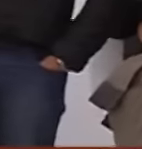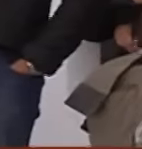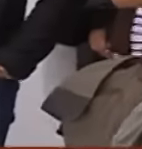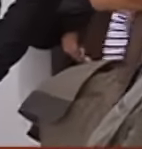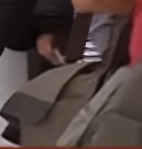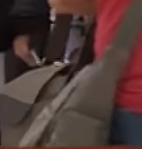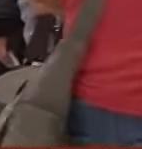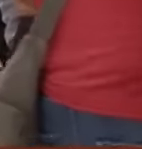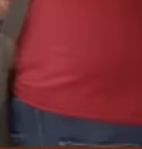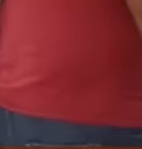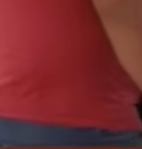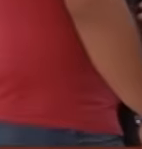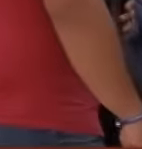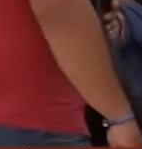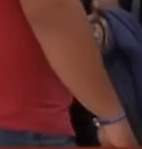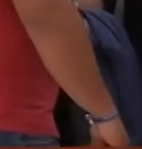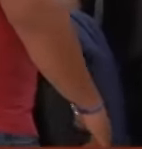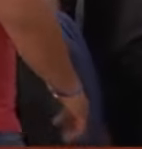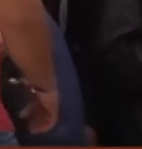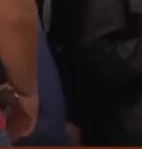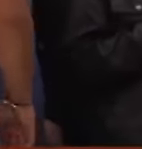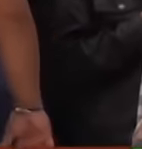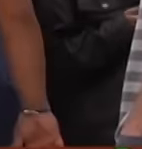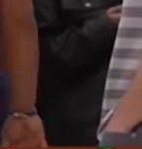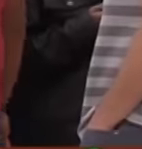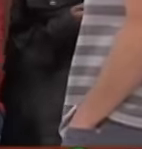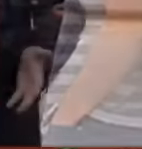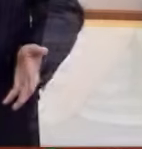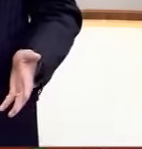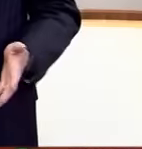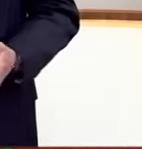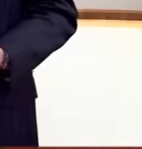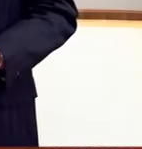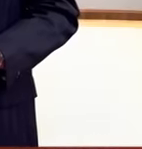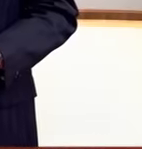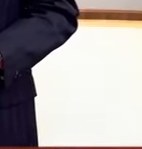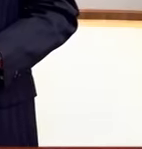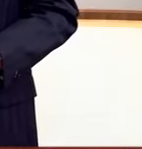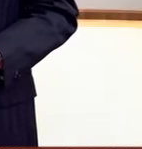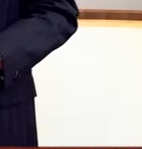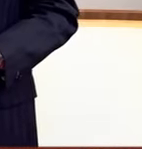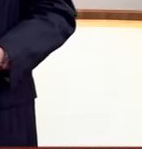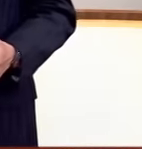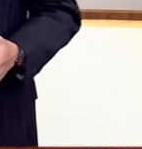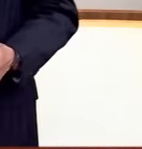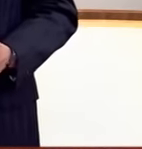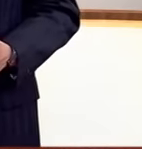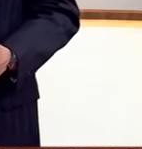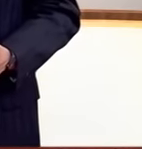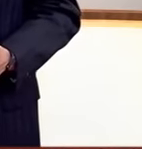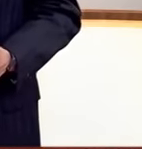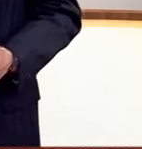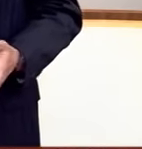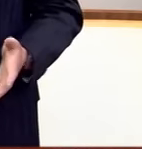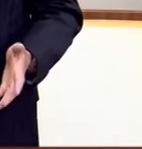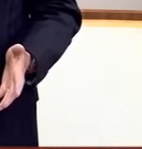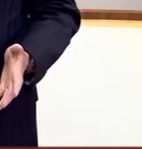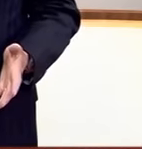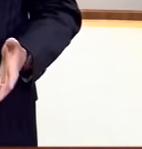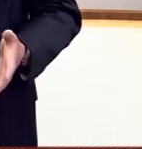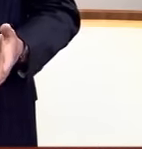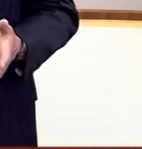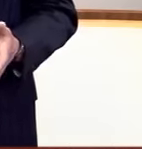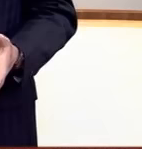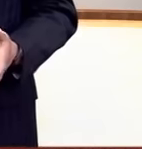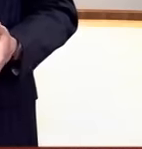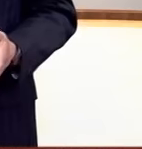Y distribuirlo En un horizonte Mayor de tiempo Claro que esto Mermará las posibilidades De consumo presente Porque hay que pagar la prima Sin embargo